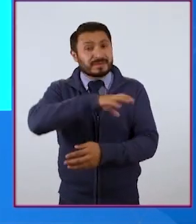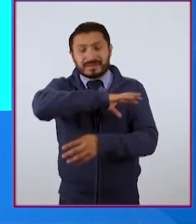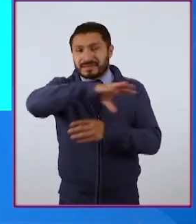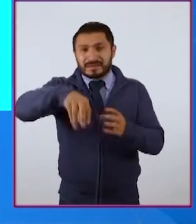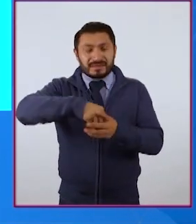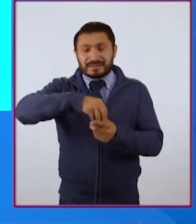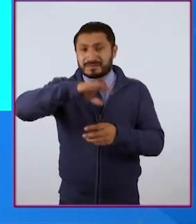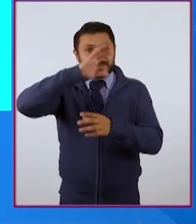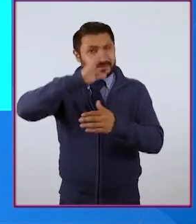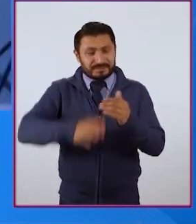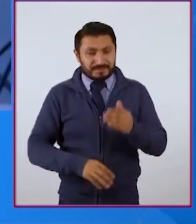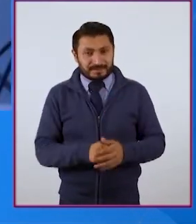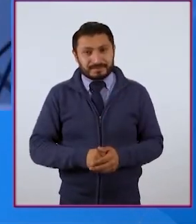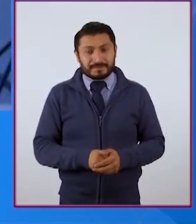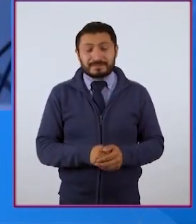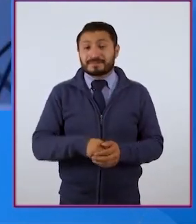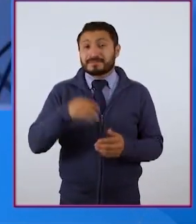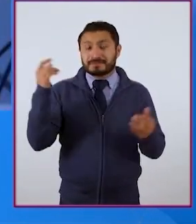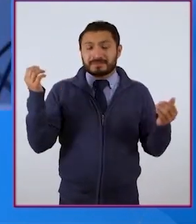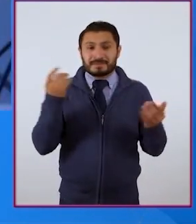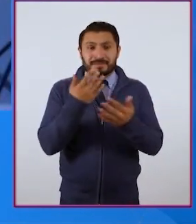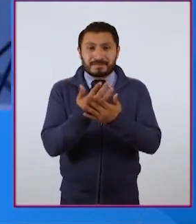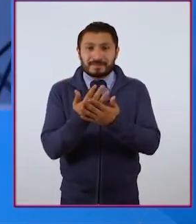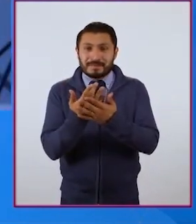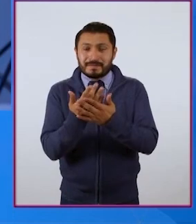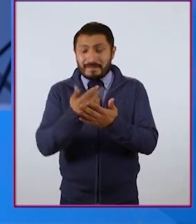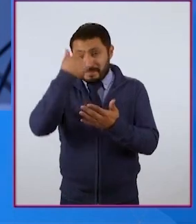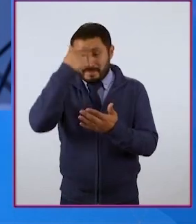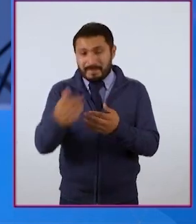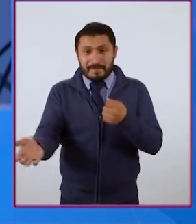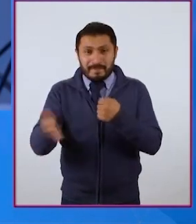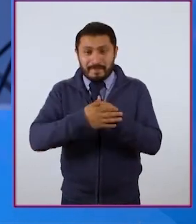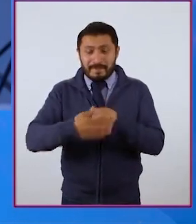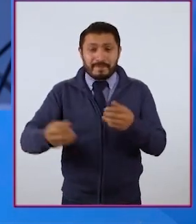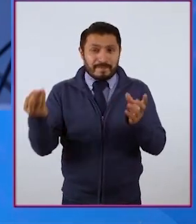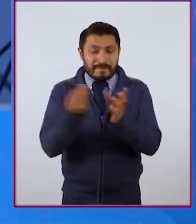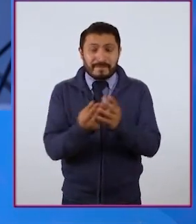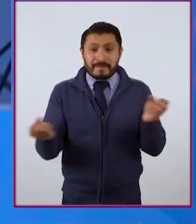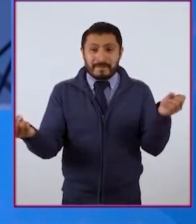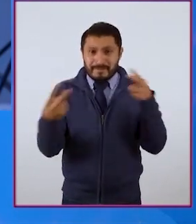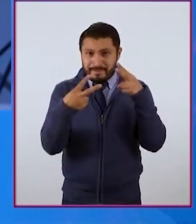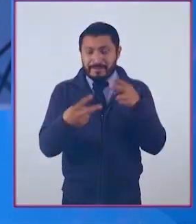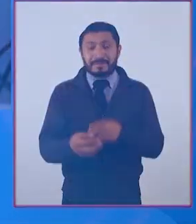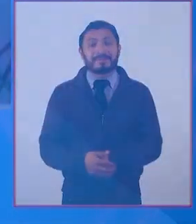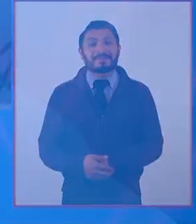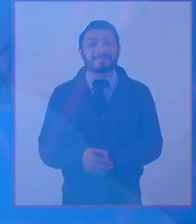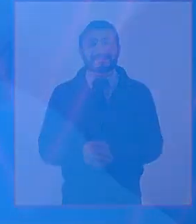es todo por hoy! Te estaré esperando para encontrarnos en la siguiente emisión. ¡Nos vemos!